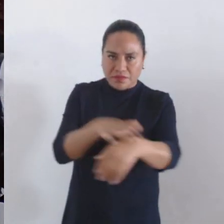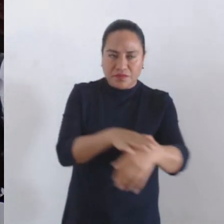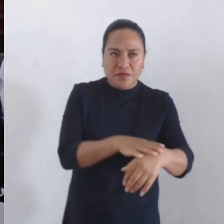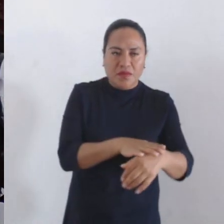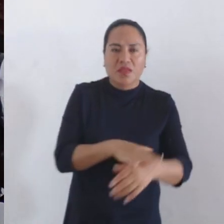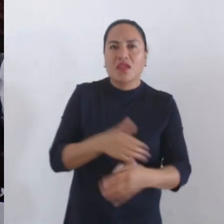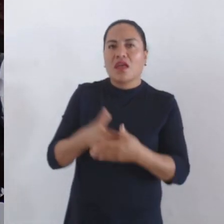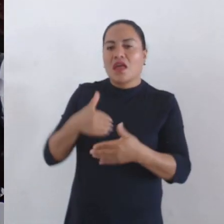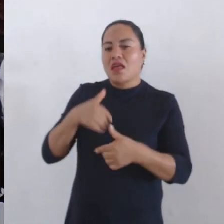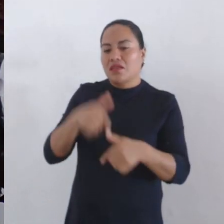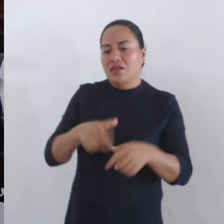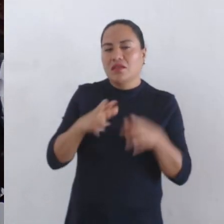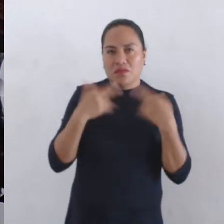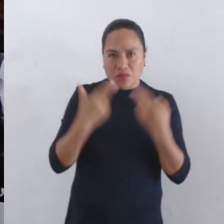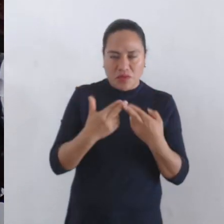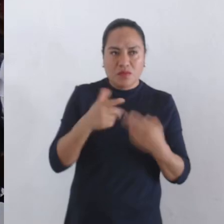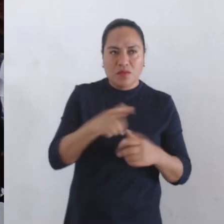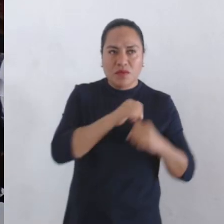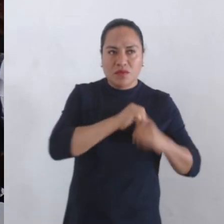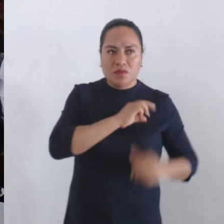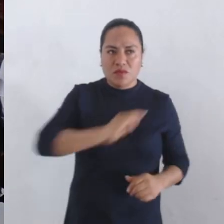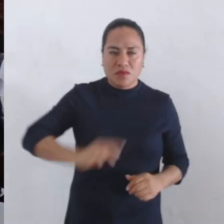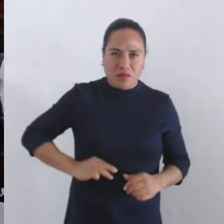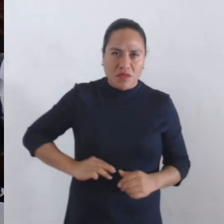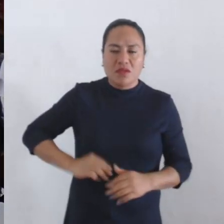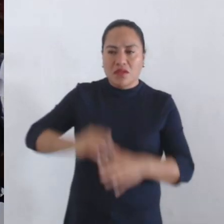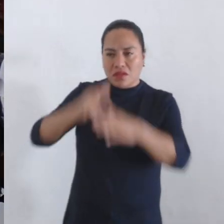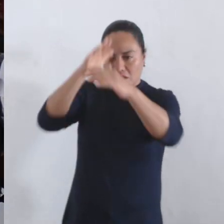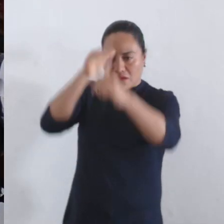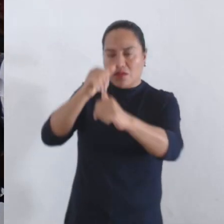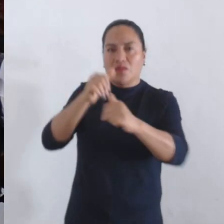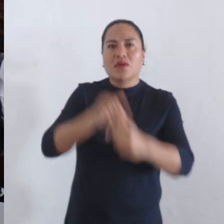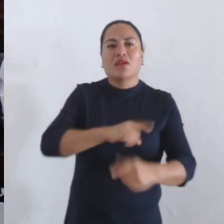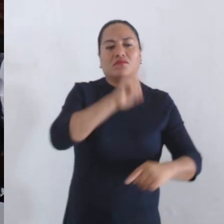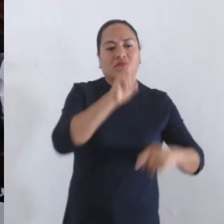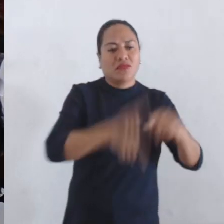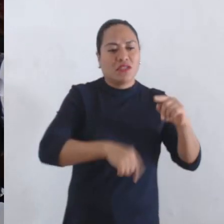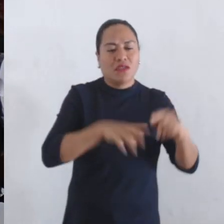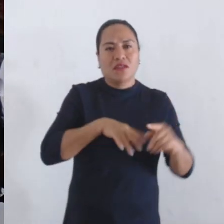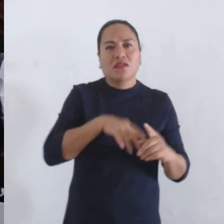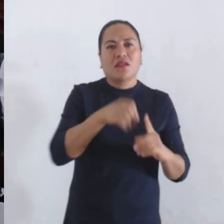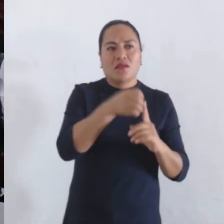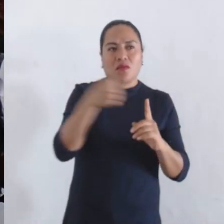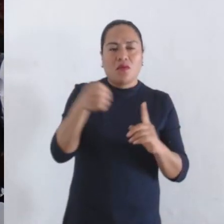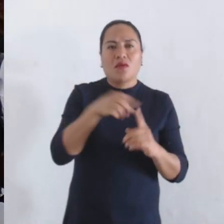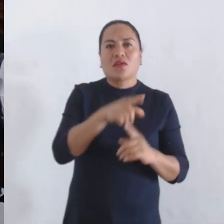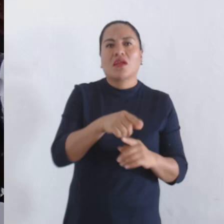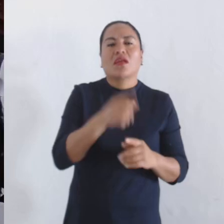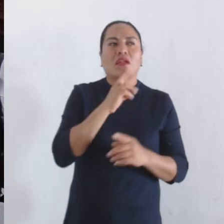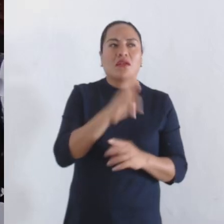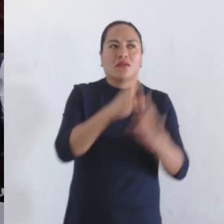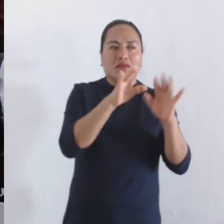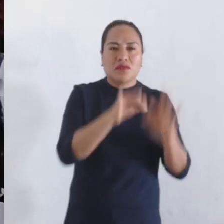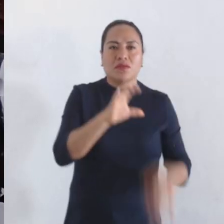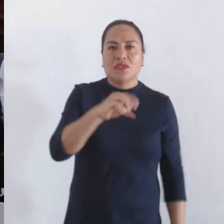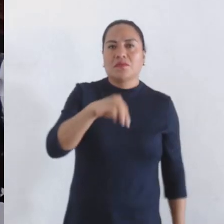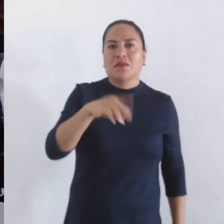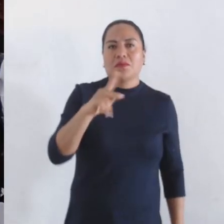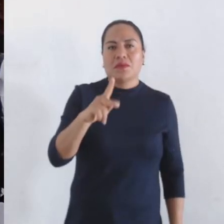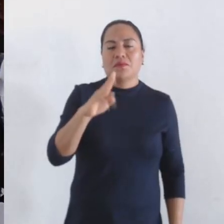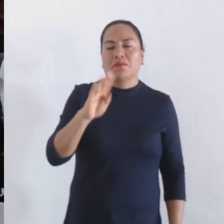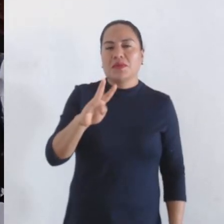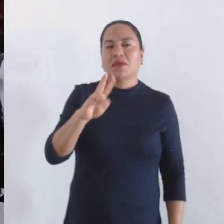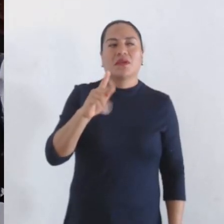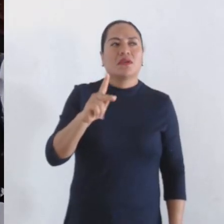por acuerdo previo de las y los concejales, se determinó retirar del orden del día el dictamen con número CMI-CVP